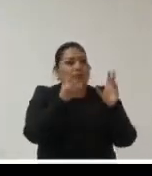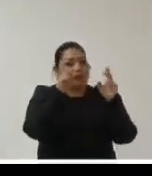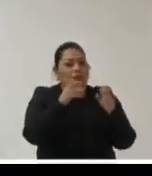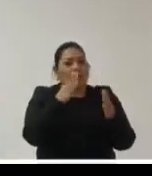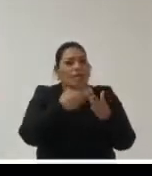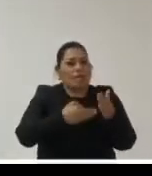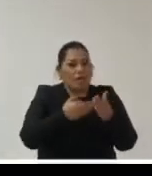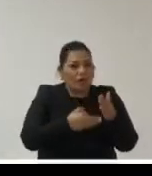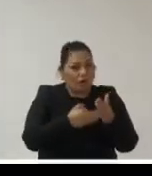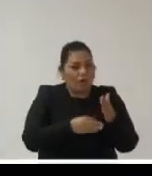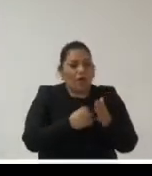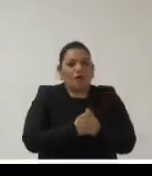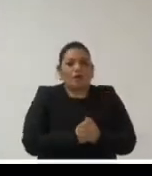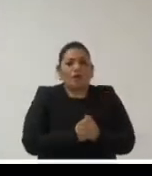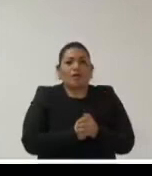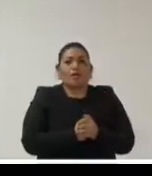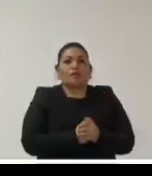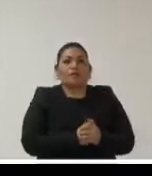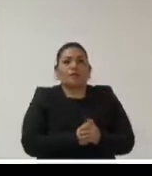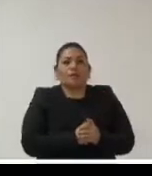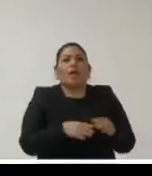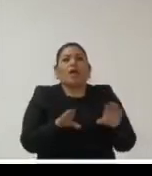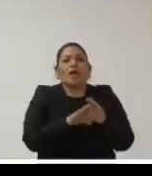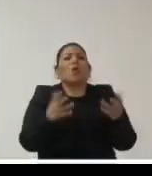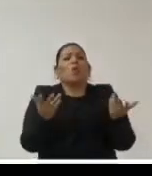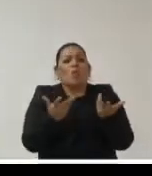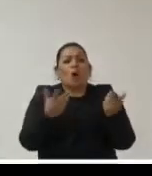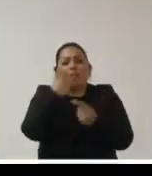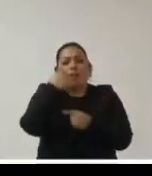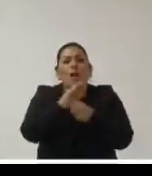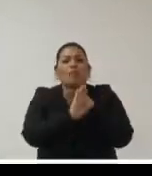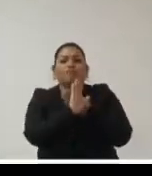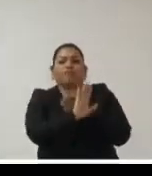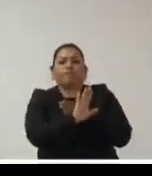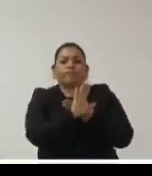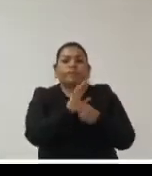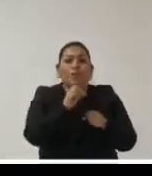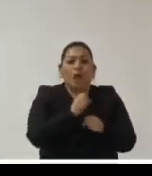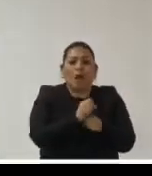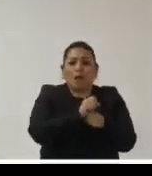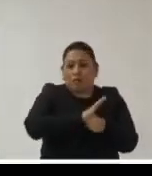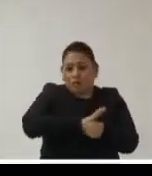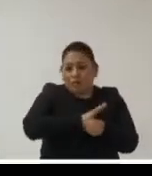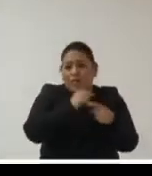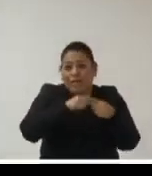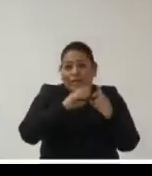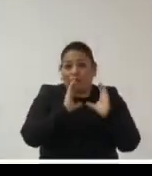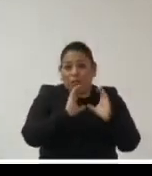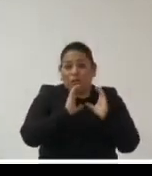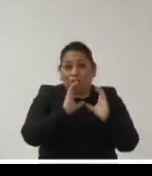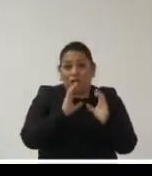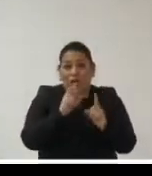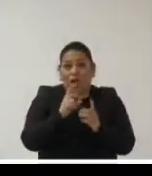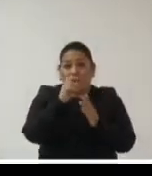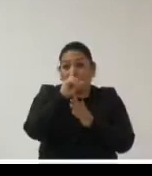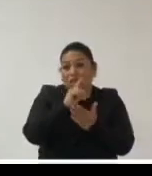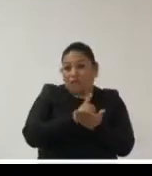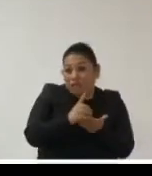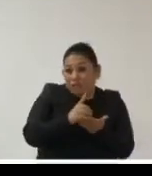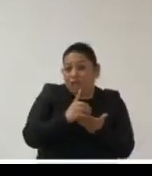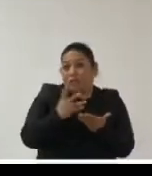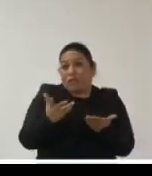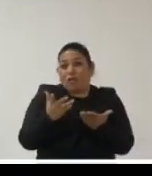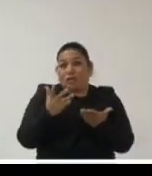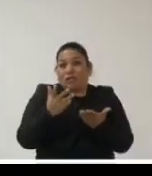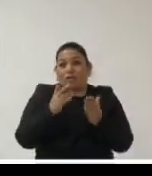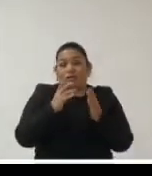instalado además en el mundo a propósito de cómo hacemos para combatir sanitariamente la enfermedad y al mismo tiempo proteger los derechos fundamentales como